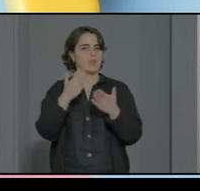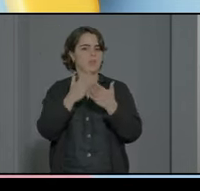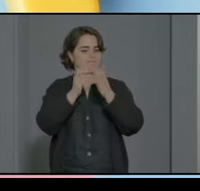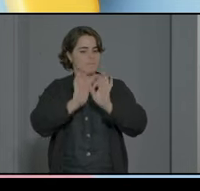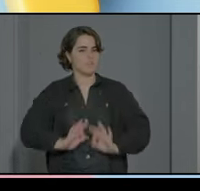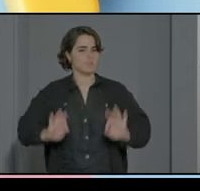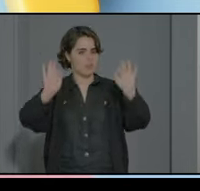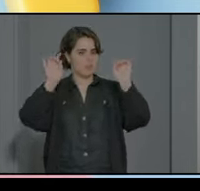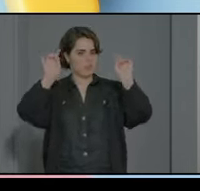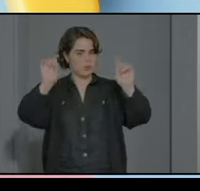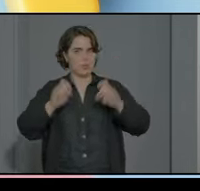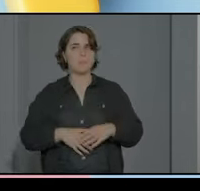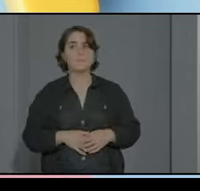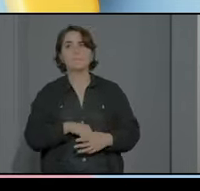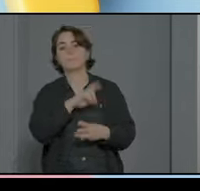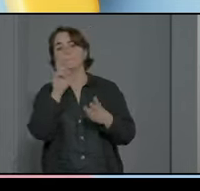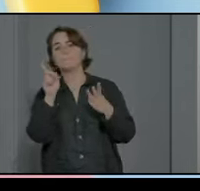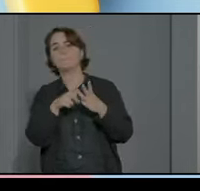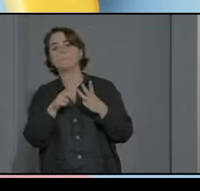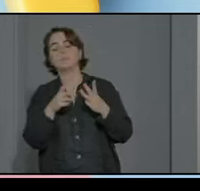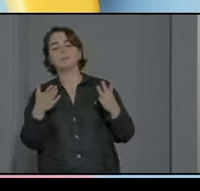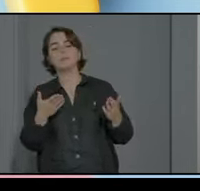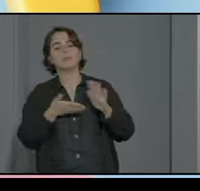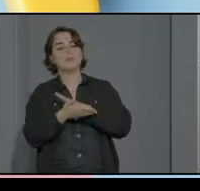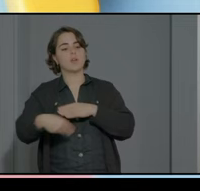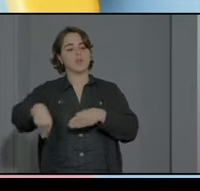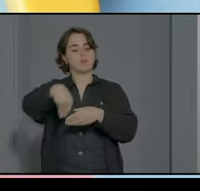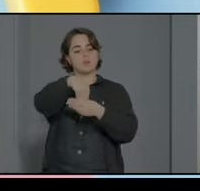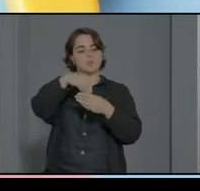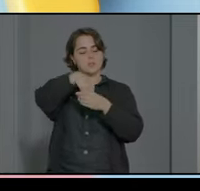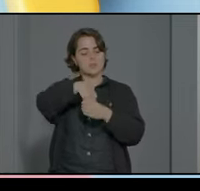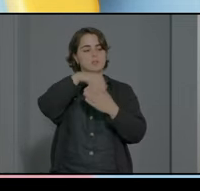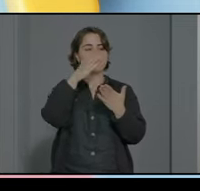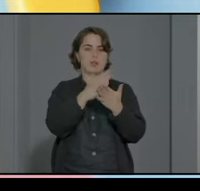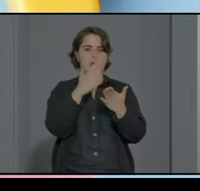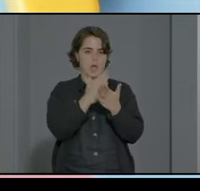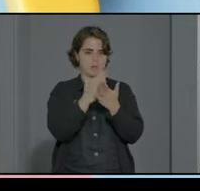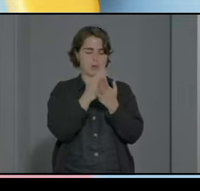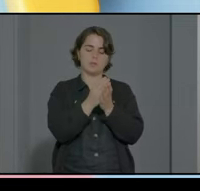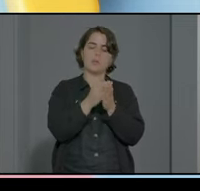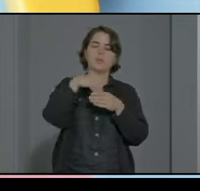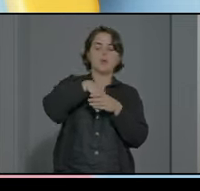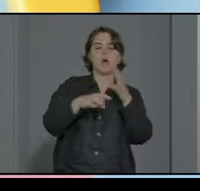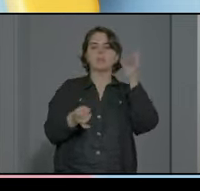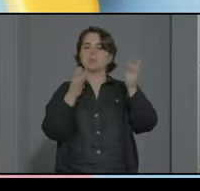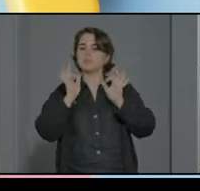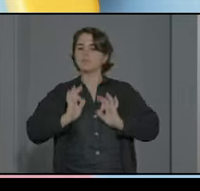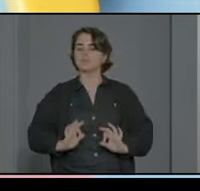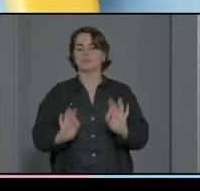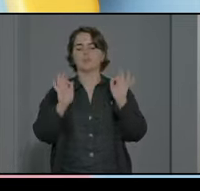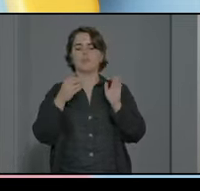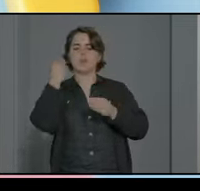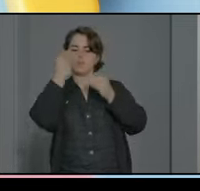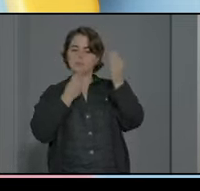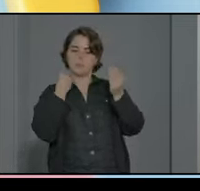en cuanto al tercer nivel que serían las inclusiones en las aulas propiamente dichas en las actividades concretas que consideremos para cada